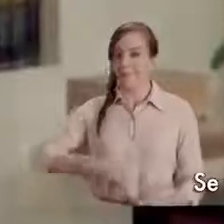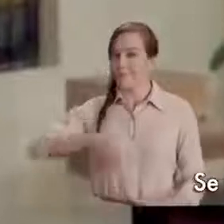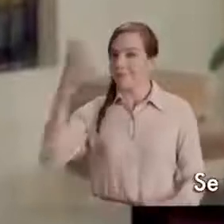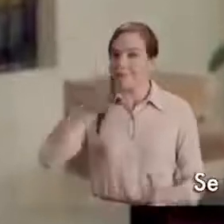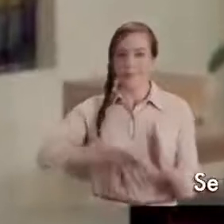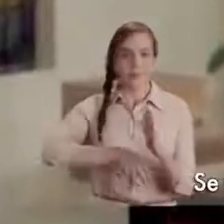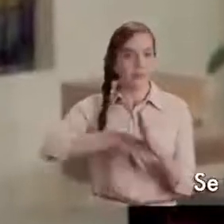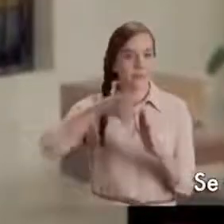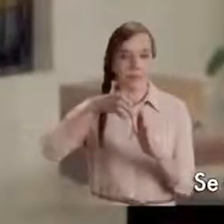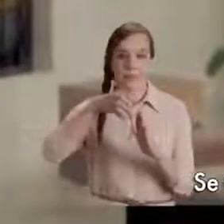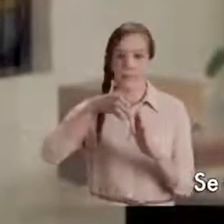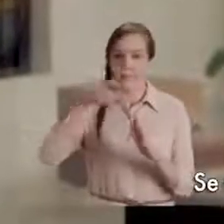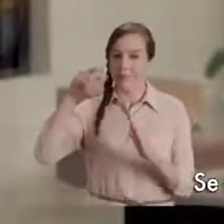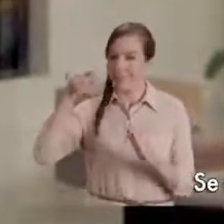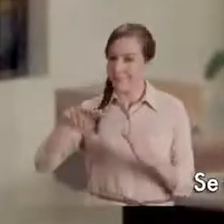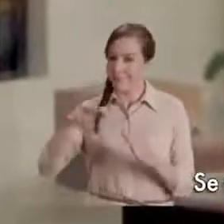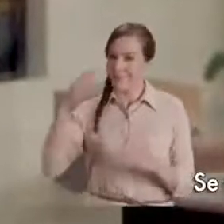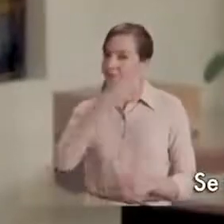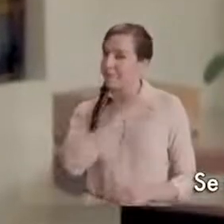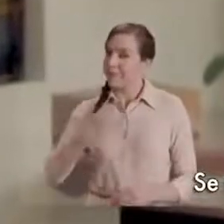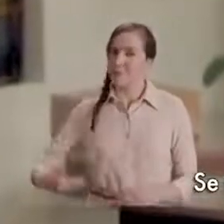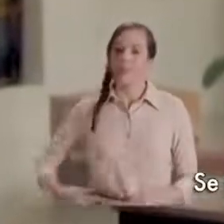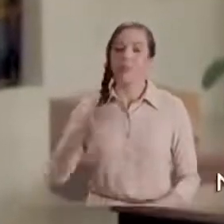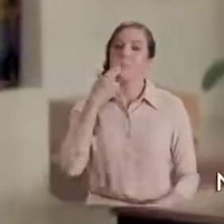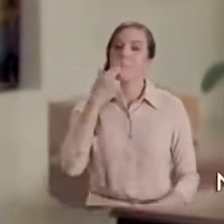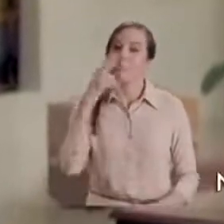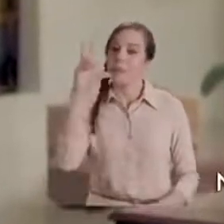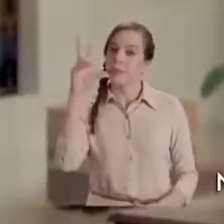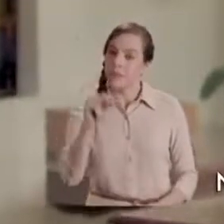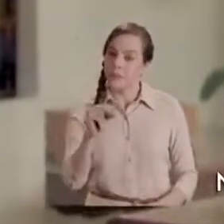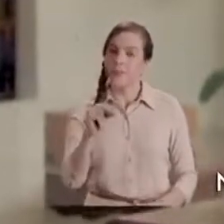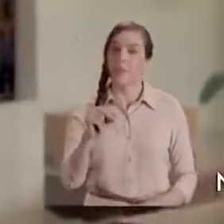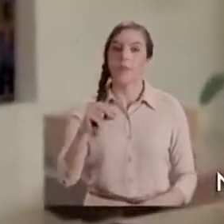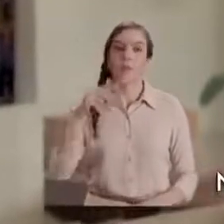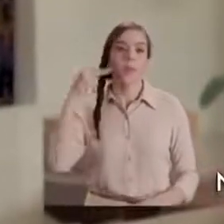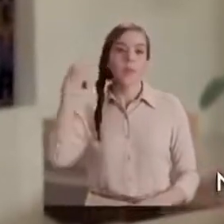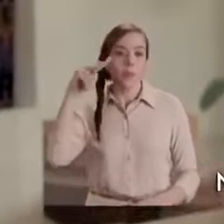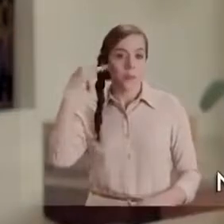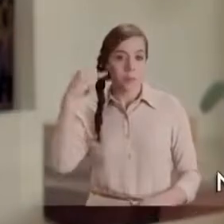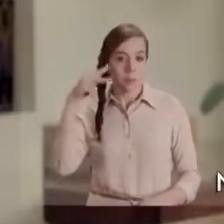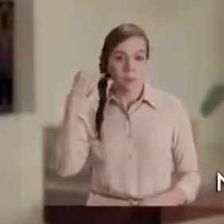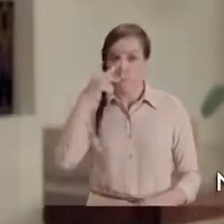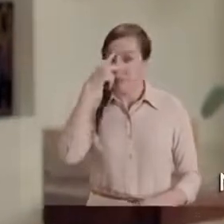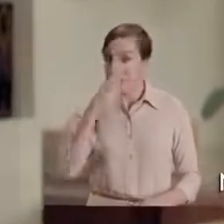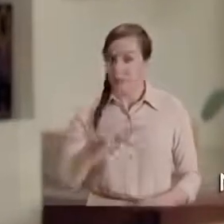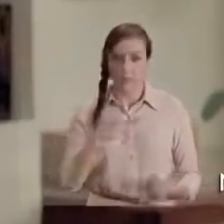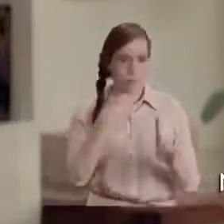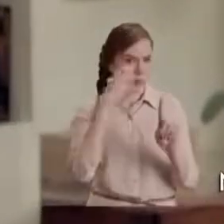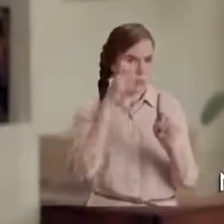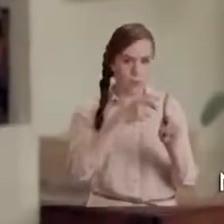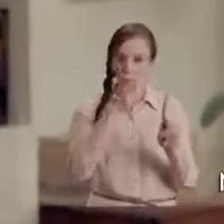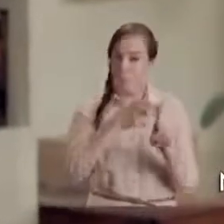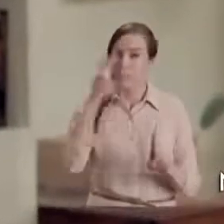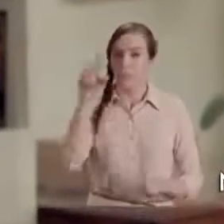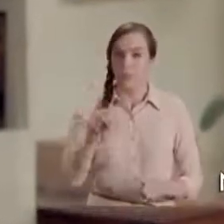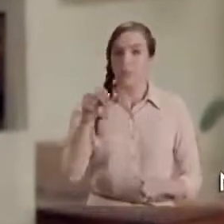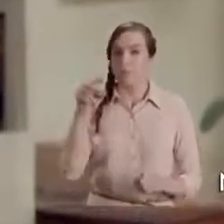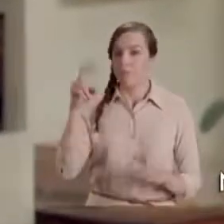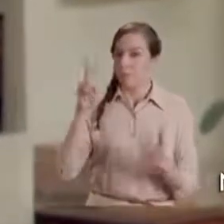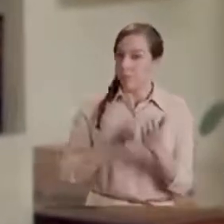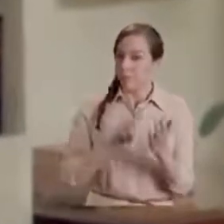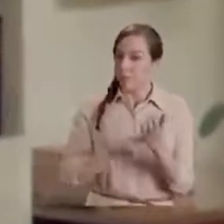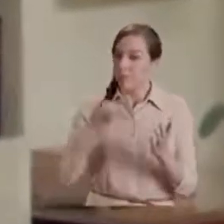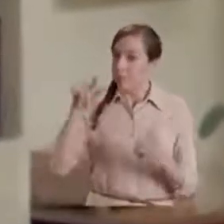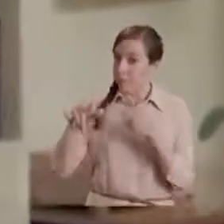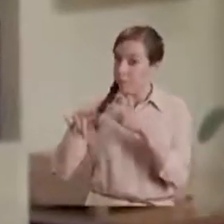Se terminarán los privilegios en el gobierno. No me voy a subir al avión presidencial. No voy a ofender al pueblo de